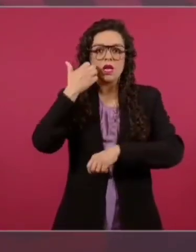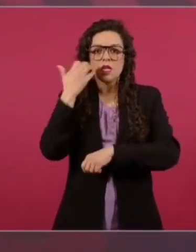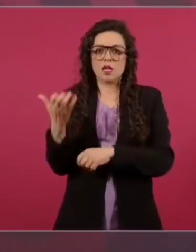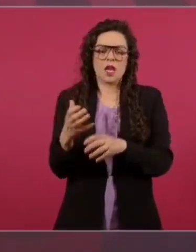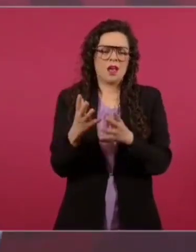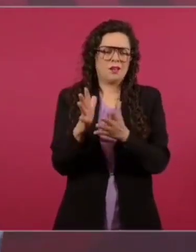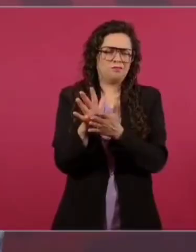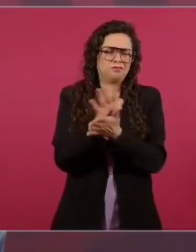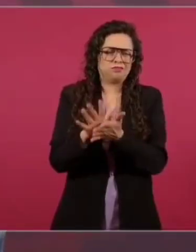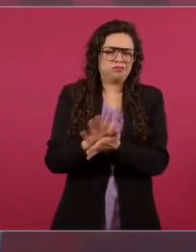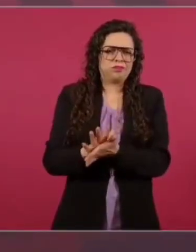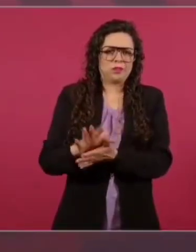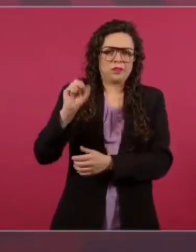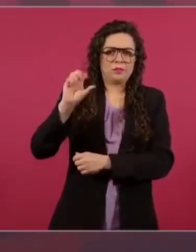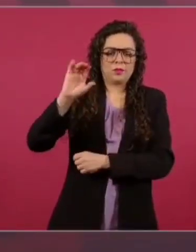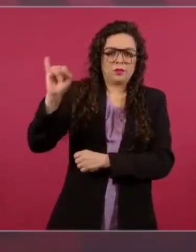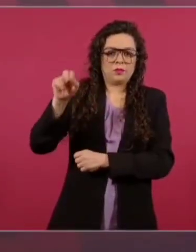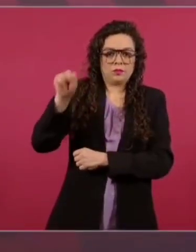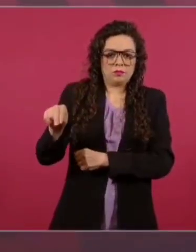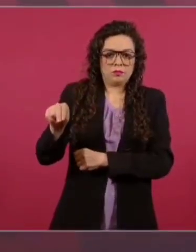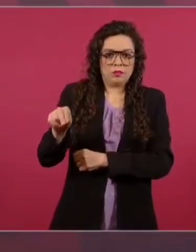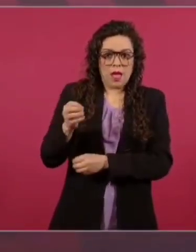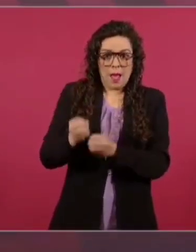Y liquida a todos los ministros.